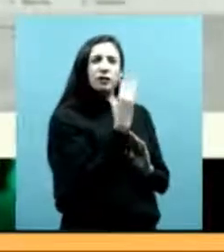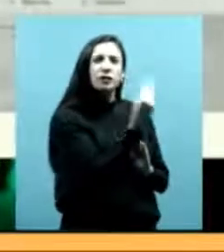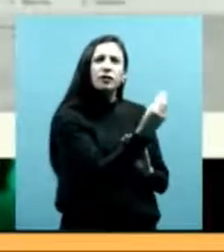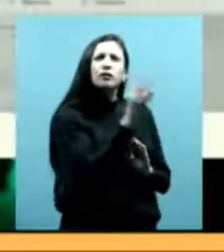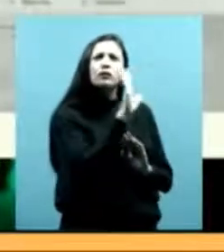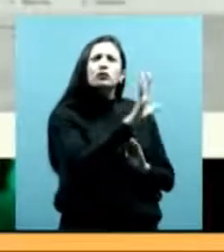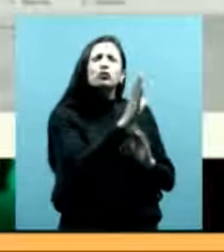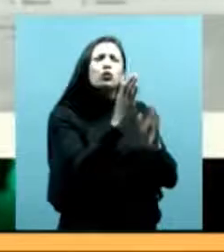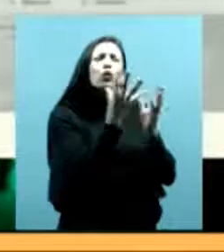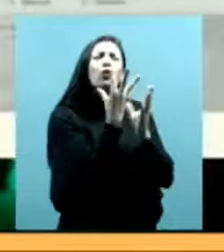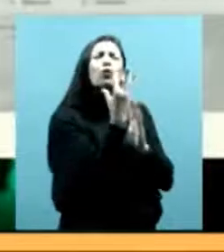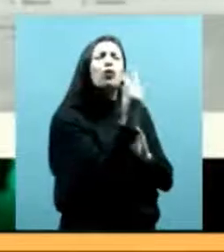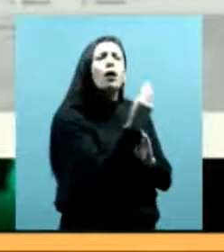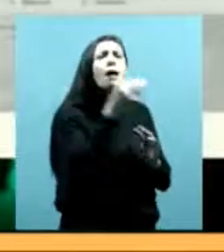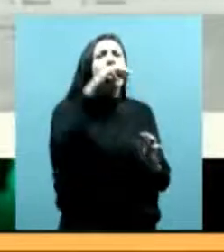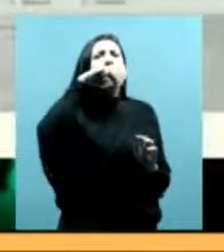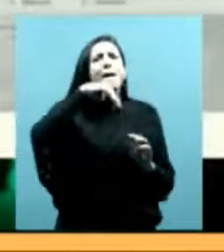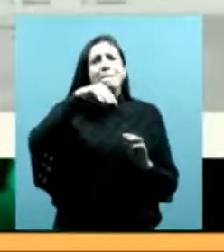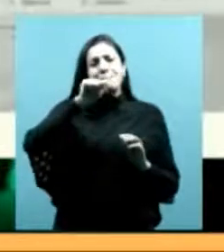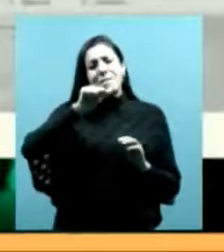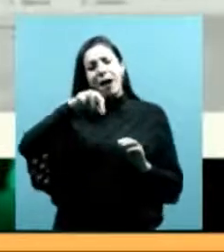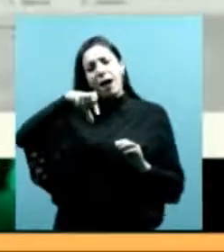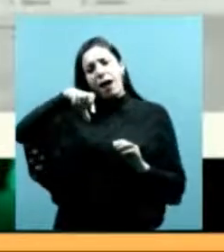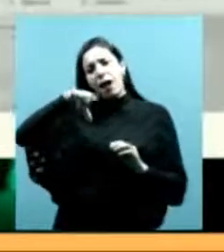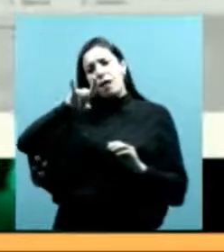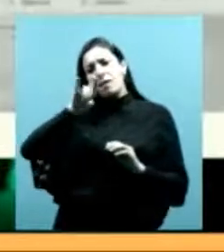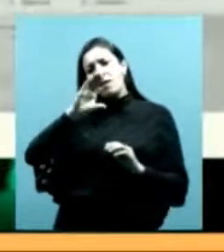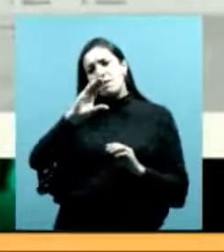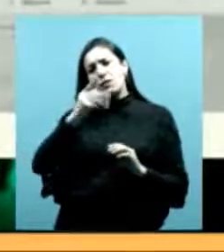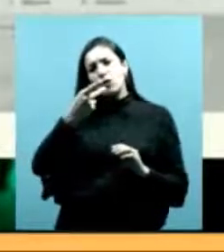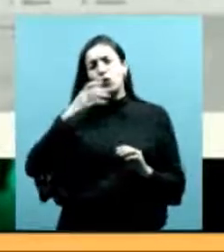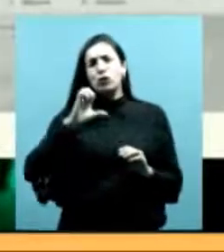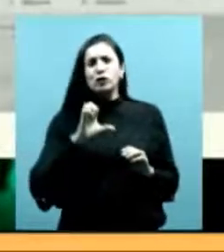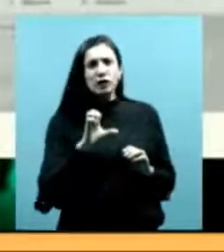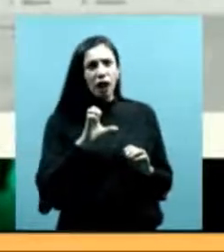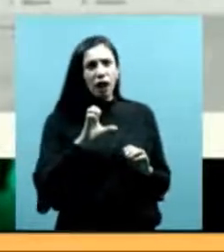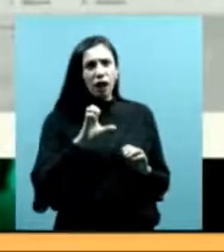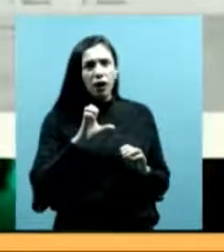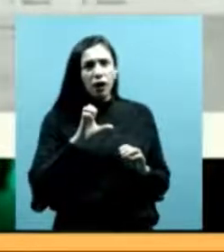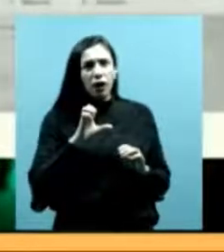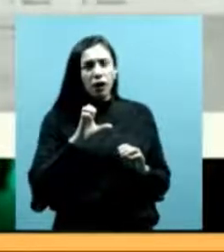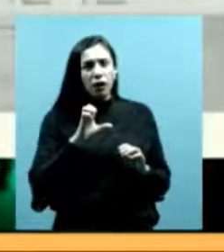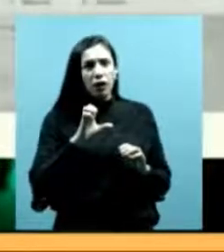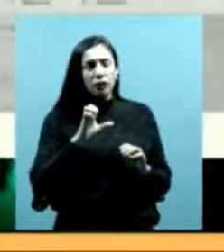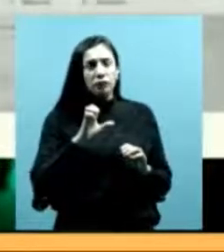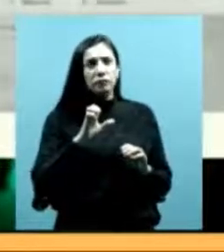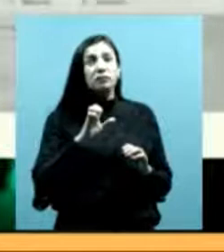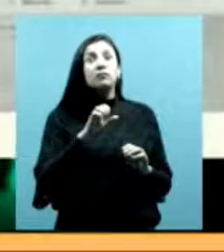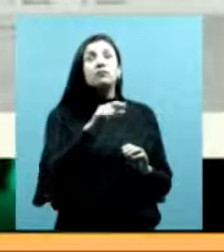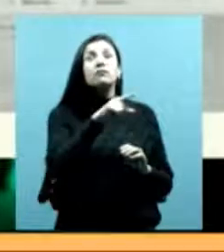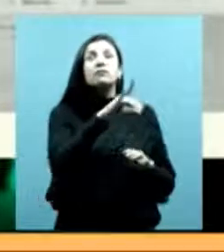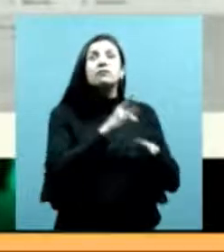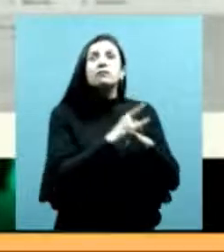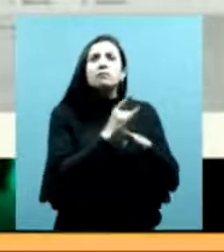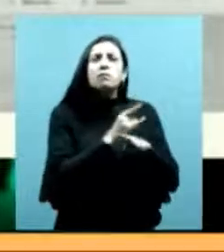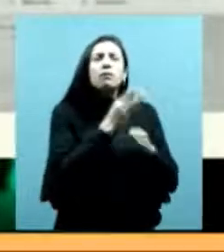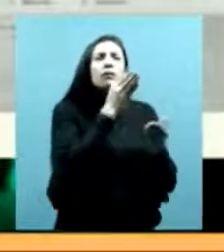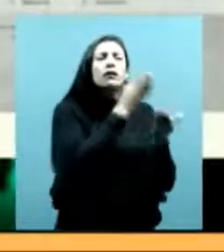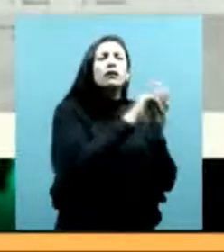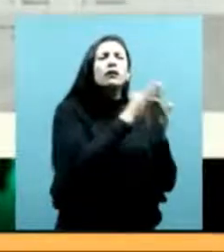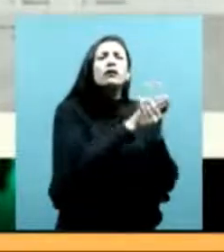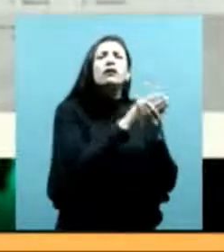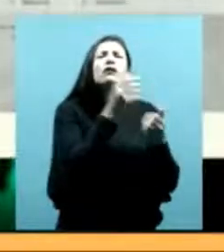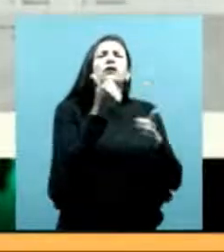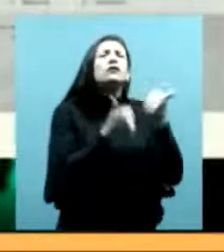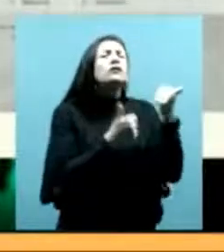o mapuche, las comunidades mapuche son las que habitualmente usan el archivo de un modo muy particular que